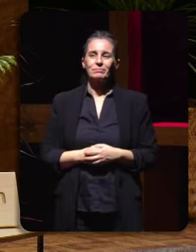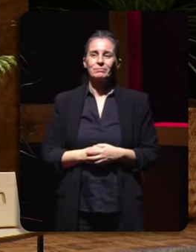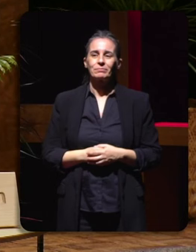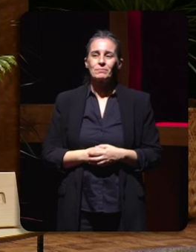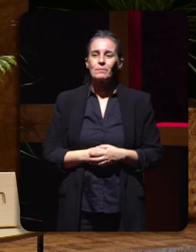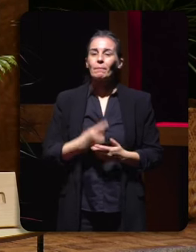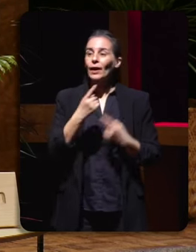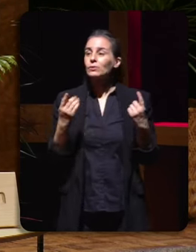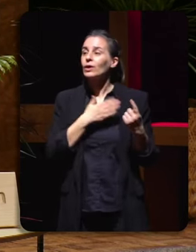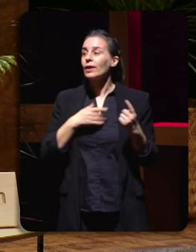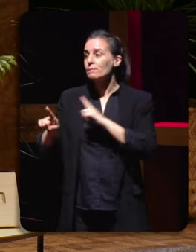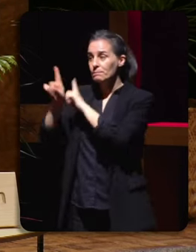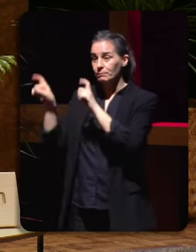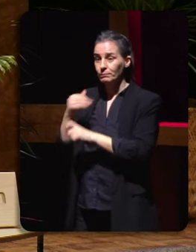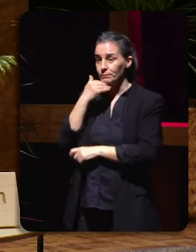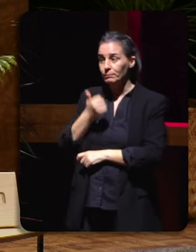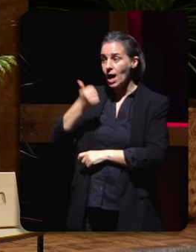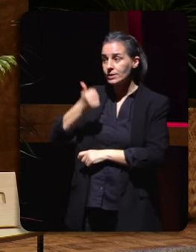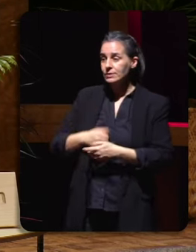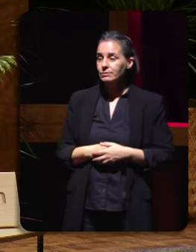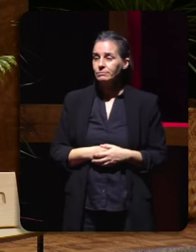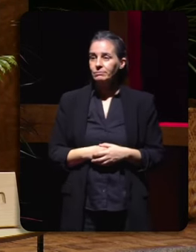Alguén quere preguntarle algo Aida? Si?